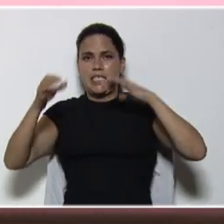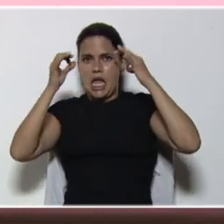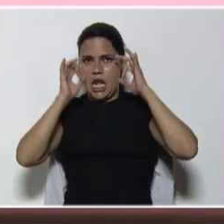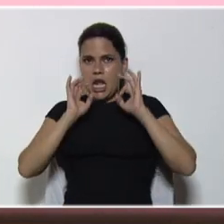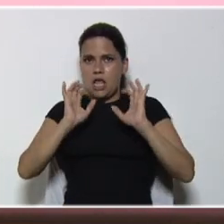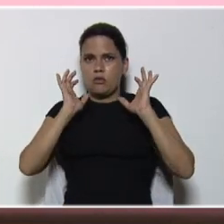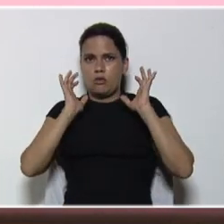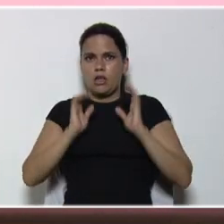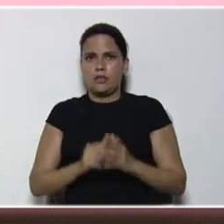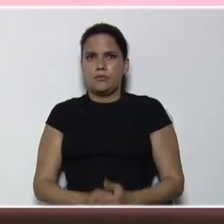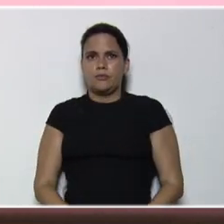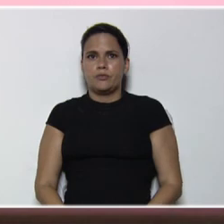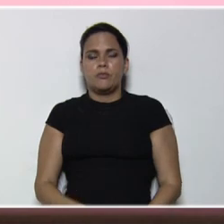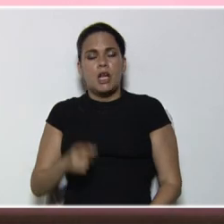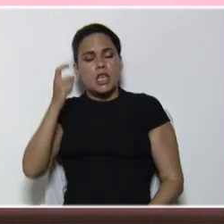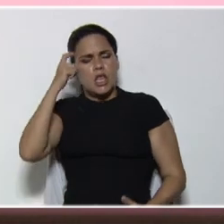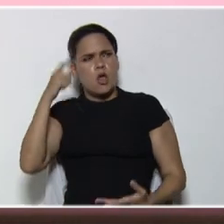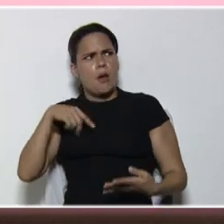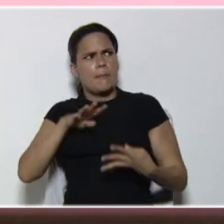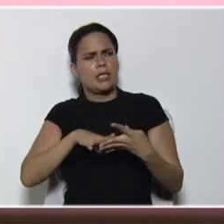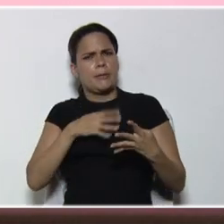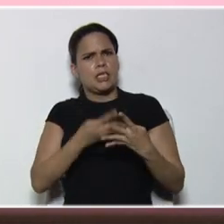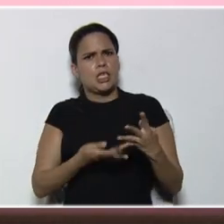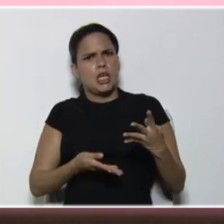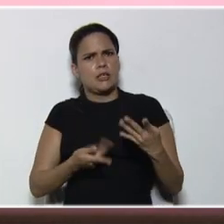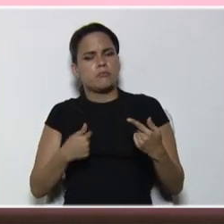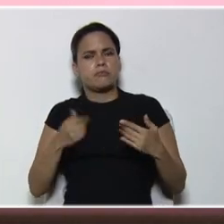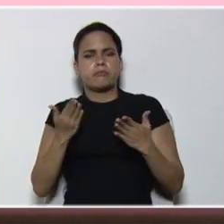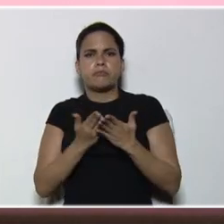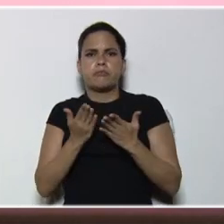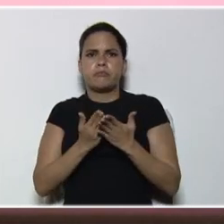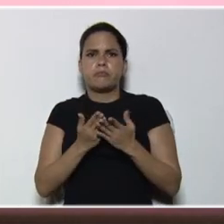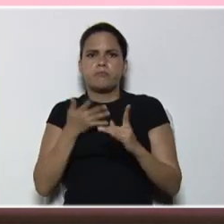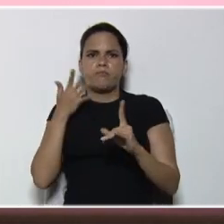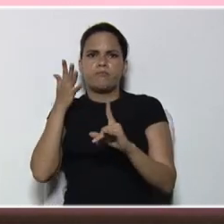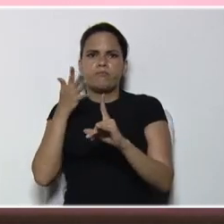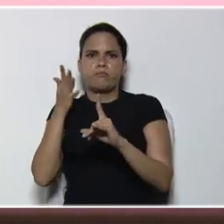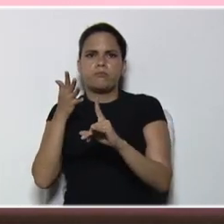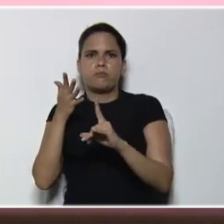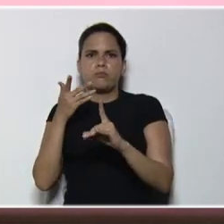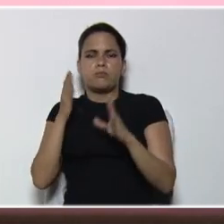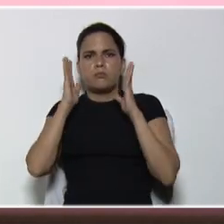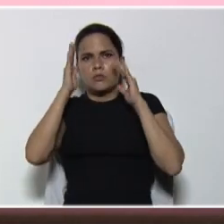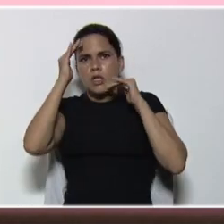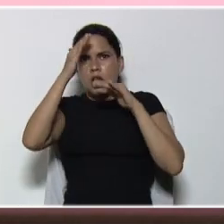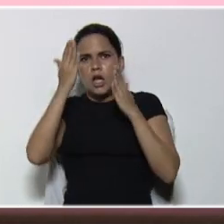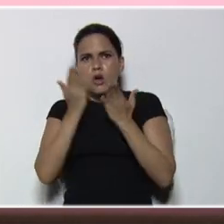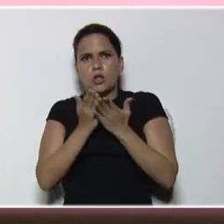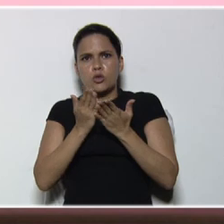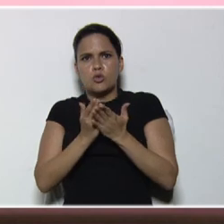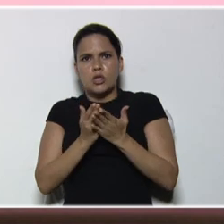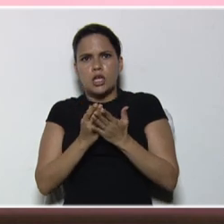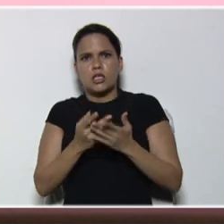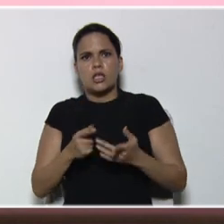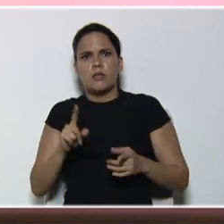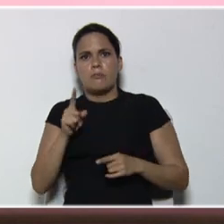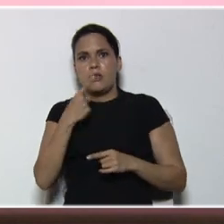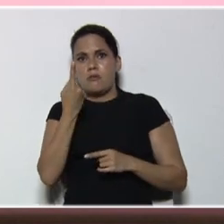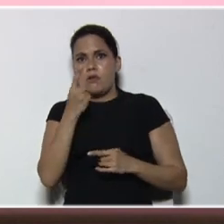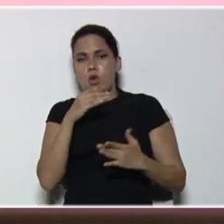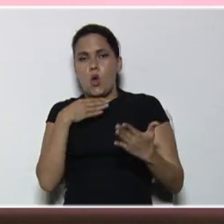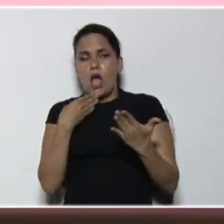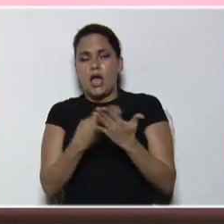corresponde, matemática, esta clase, está dirigida, para los estudiantes, de media general, de primero, a quinto año,